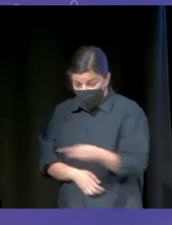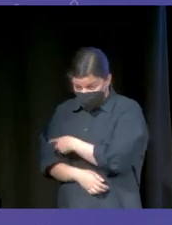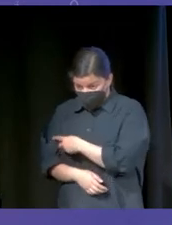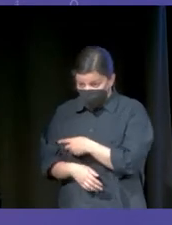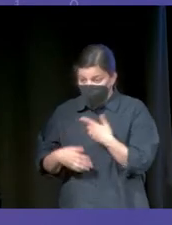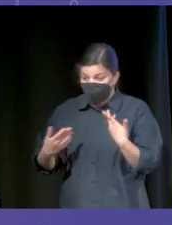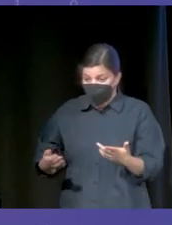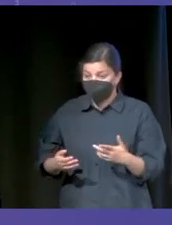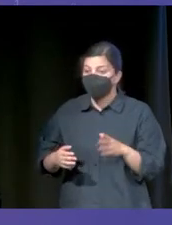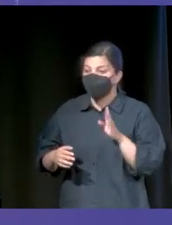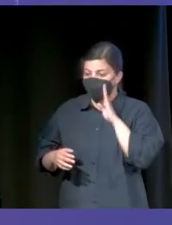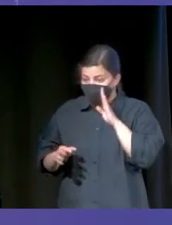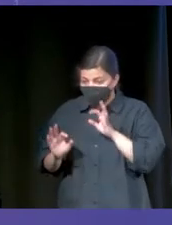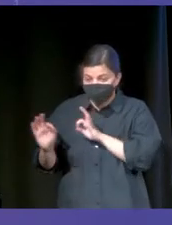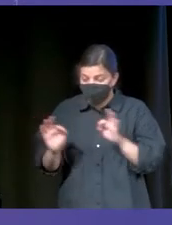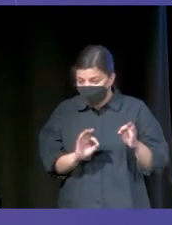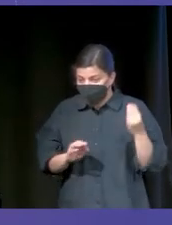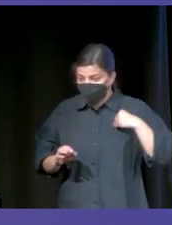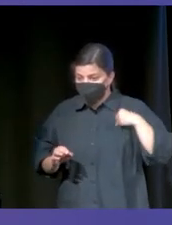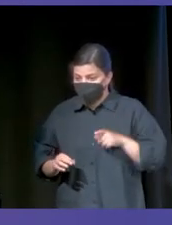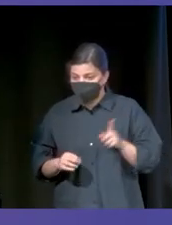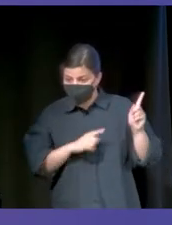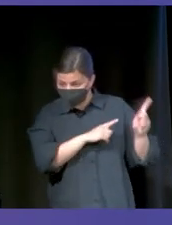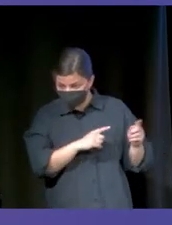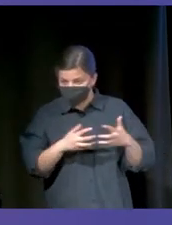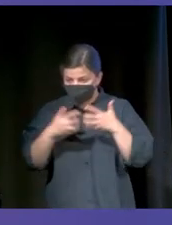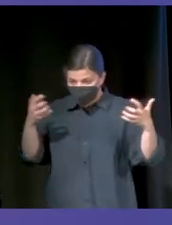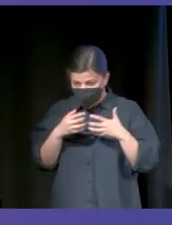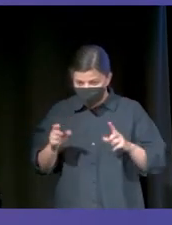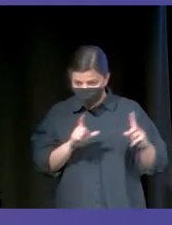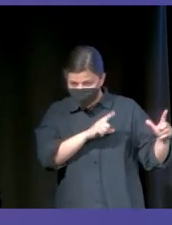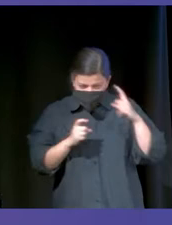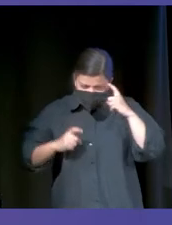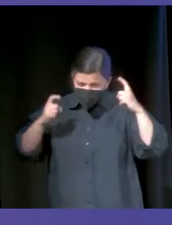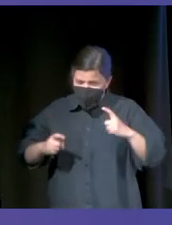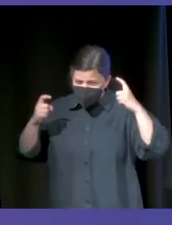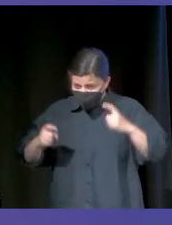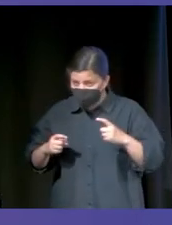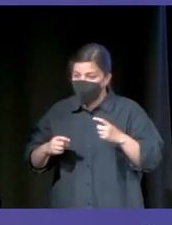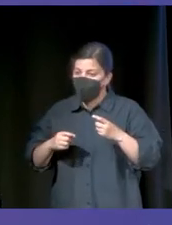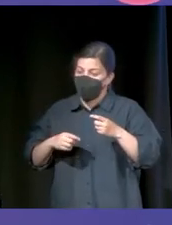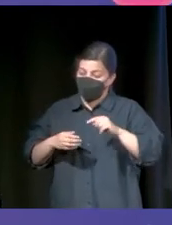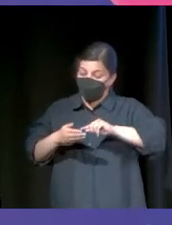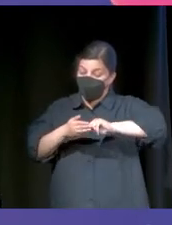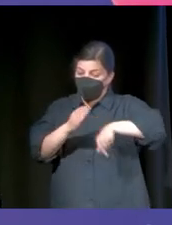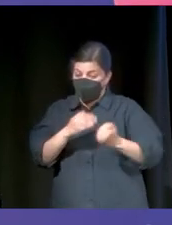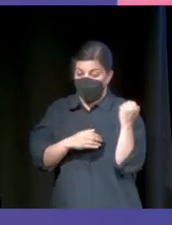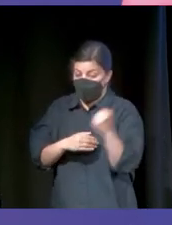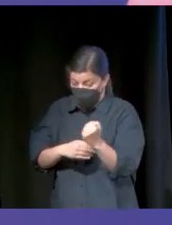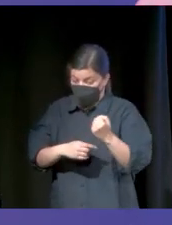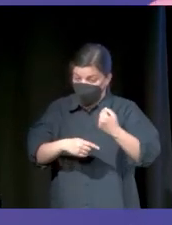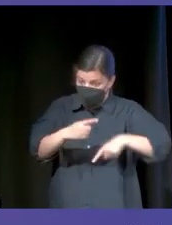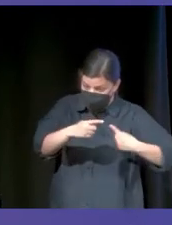de la CNN World es Elaborate attempt to outsource murder ends in prison time, que es un intento muy elaborado de subcontratar un asesinato, acaba